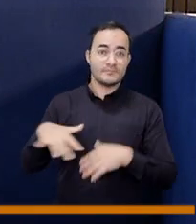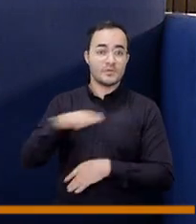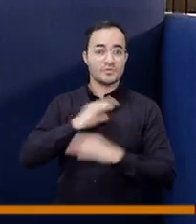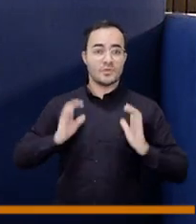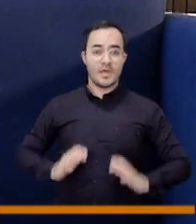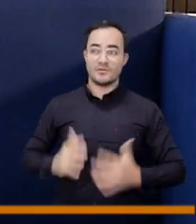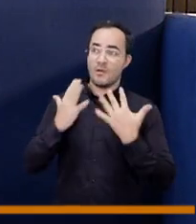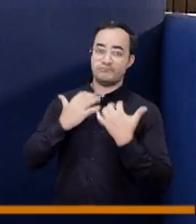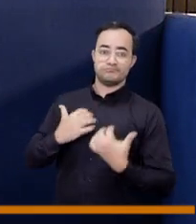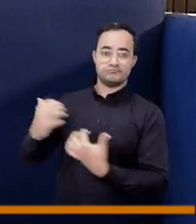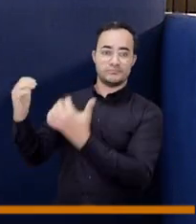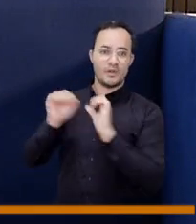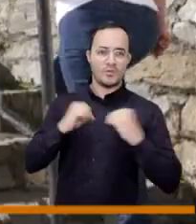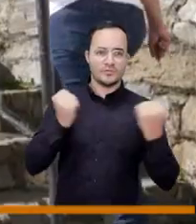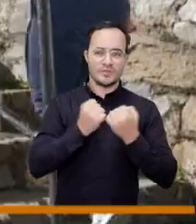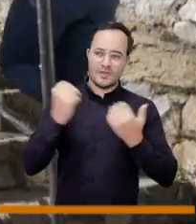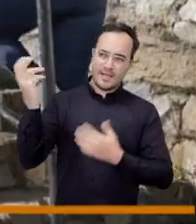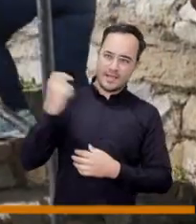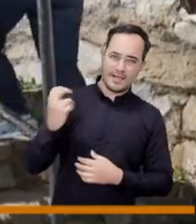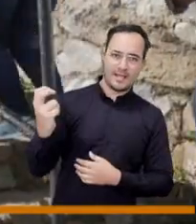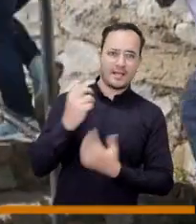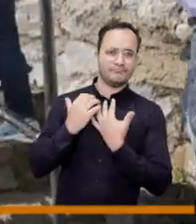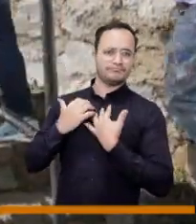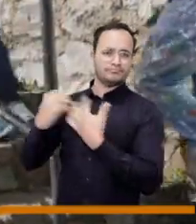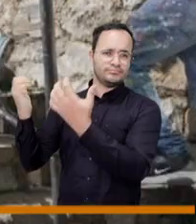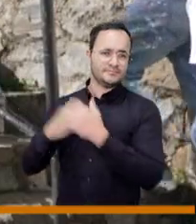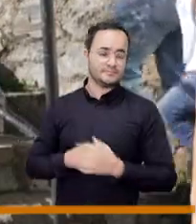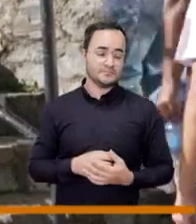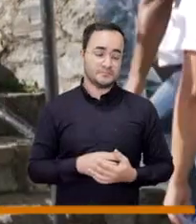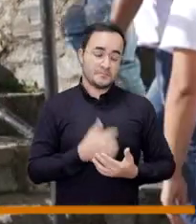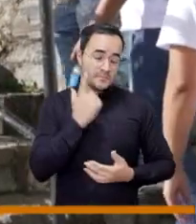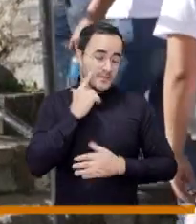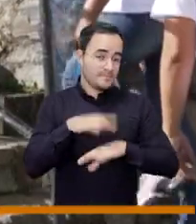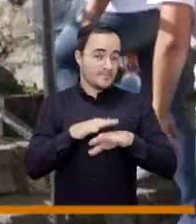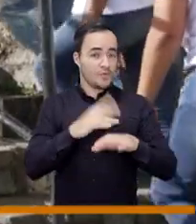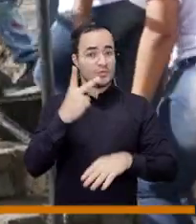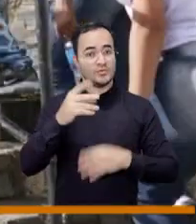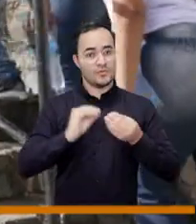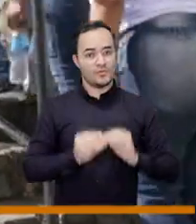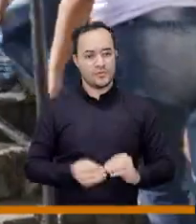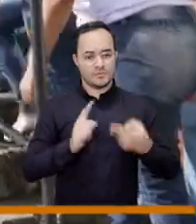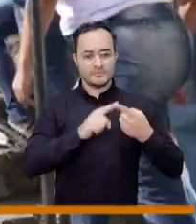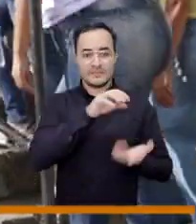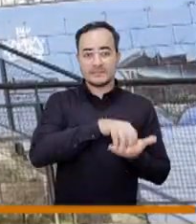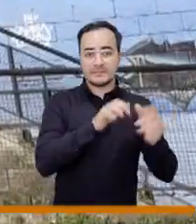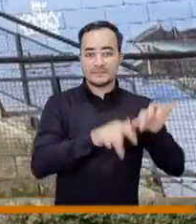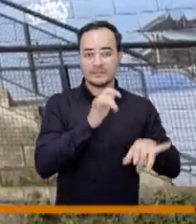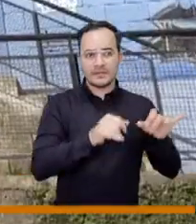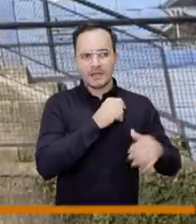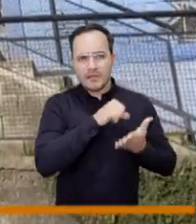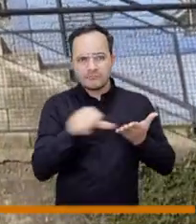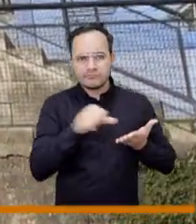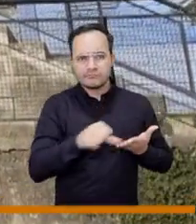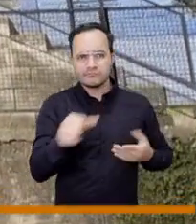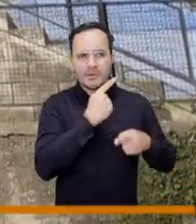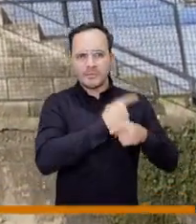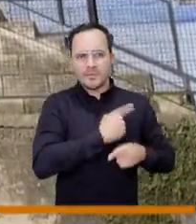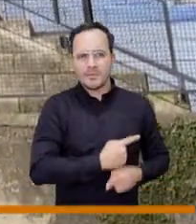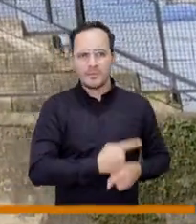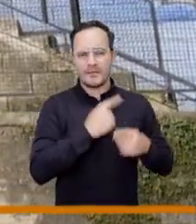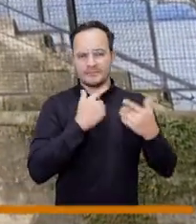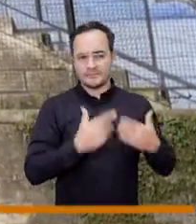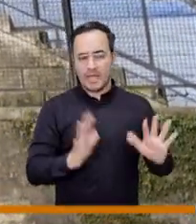invitarlos a que llenen las barras porque es que hay dos oportunidades catering primero conocer lo que la lo que ha ejecutado cada